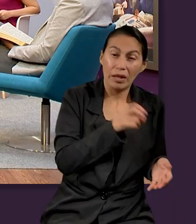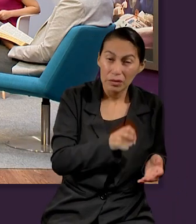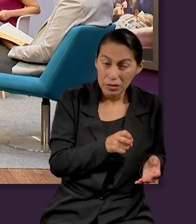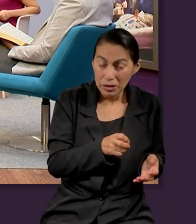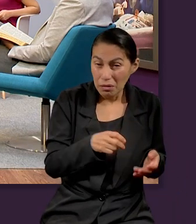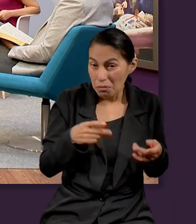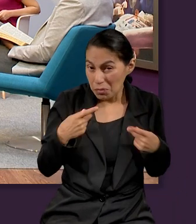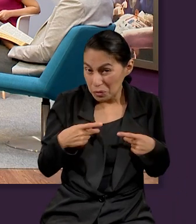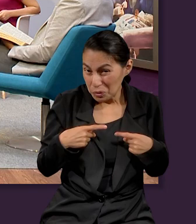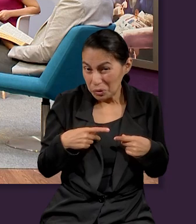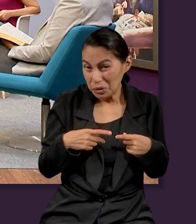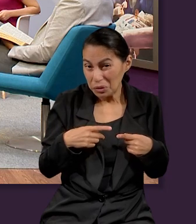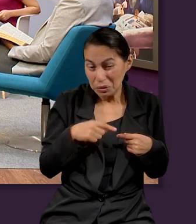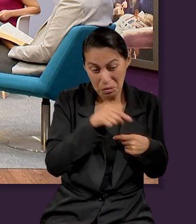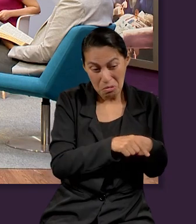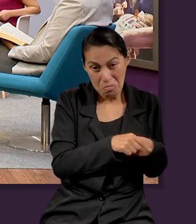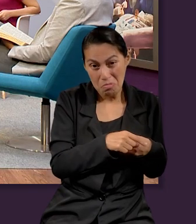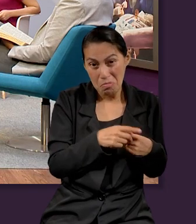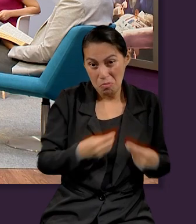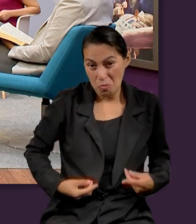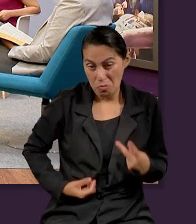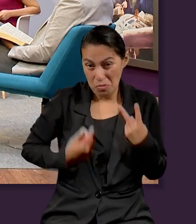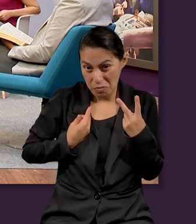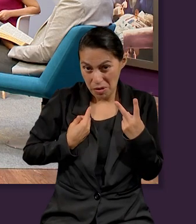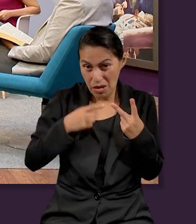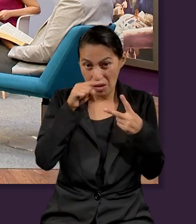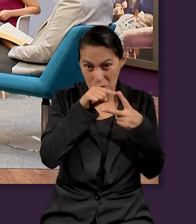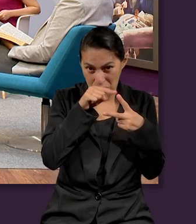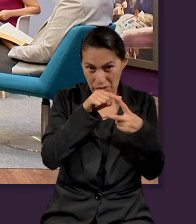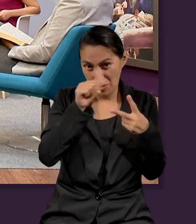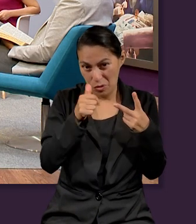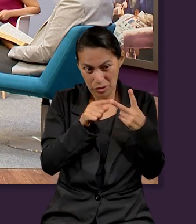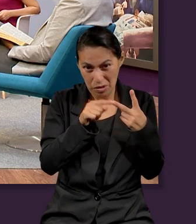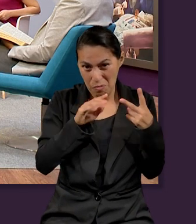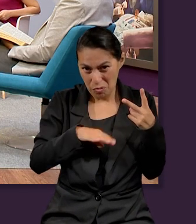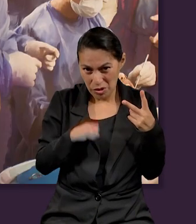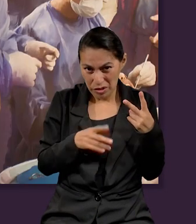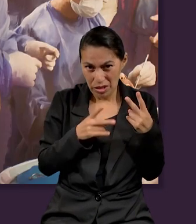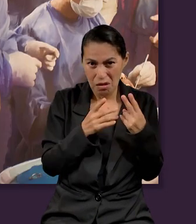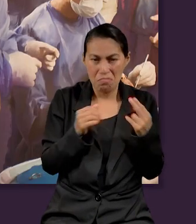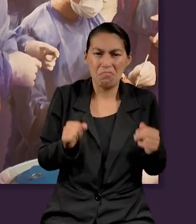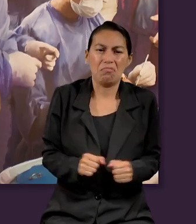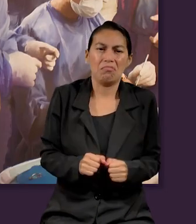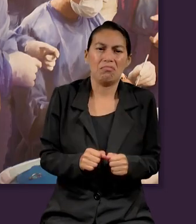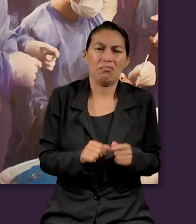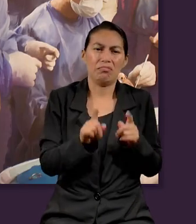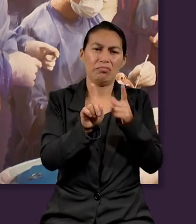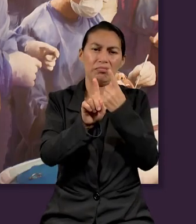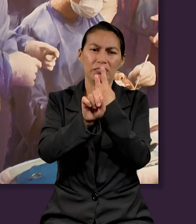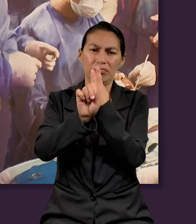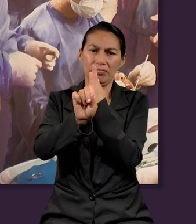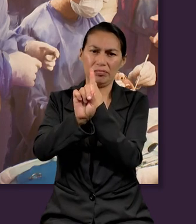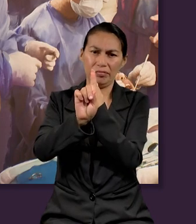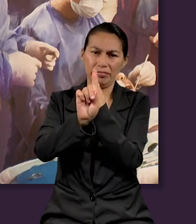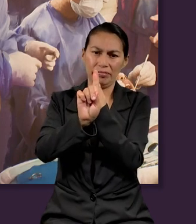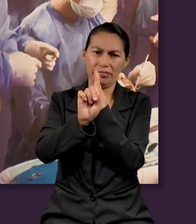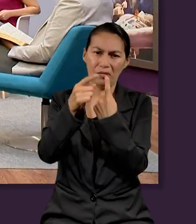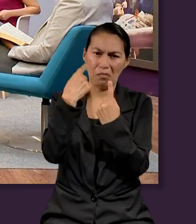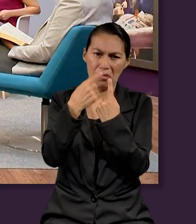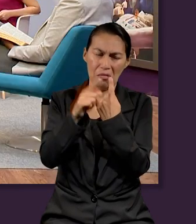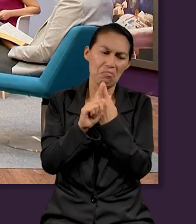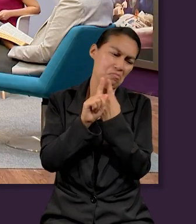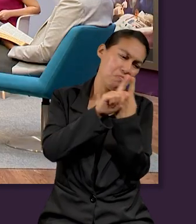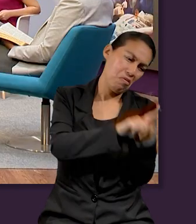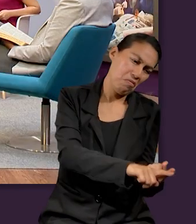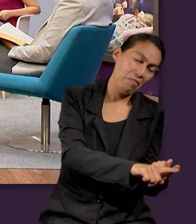con el cadáver. Así que los gusanos empezaban a comer el cadáver. Y al rato no sabían los gusanos si era